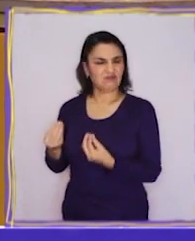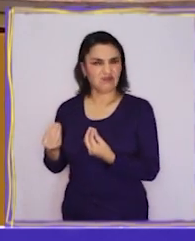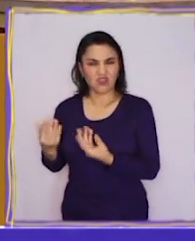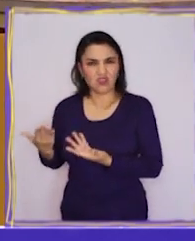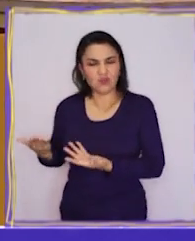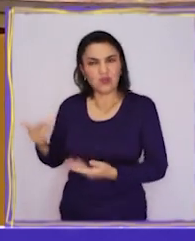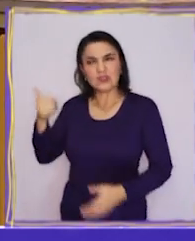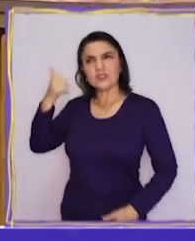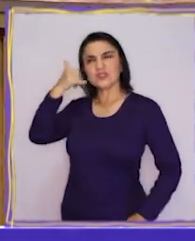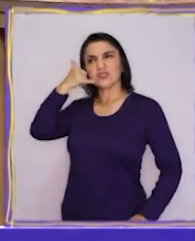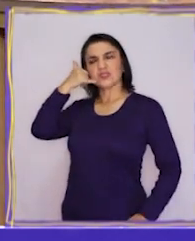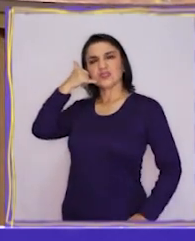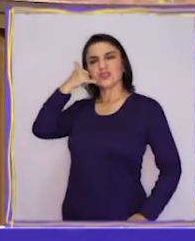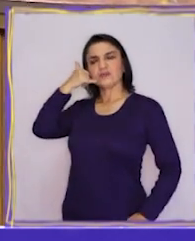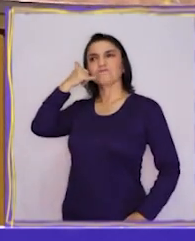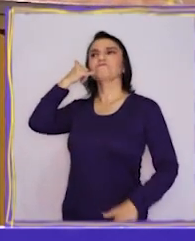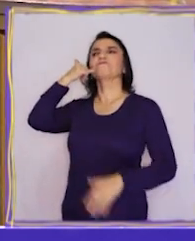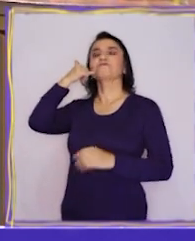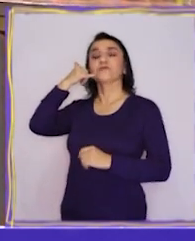cómo es eso posible?